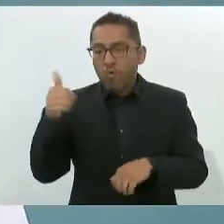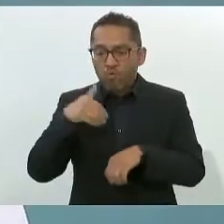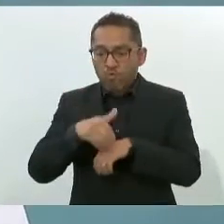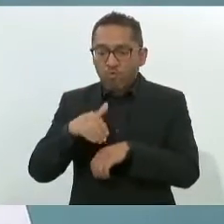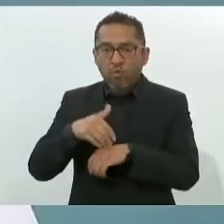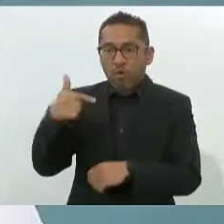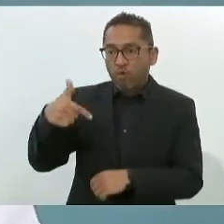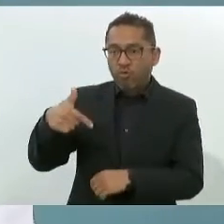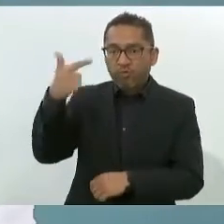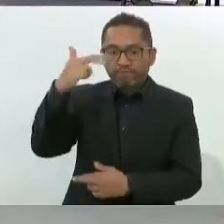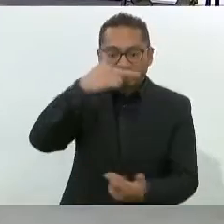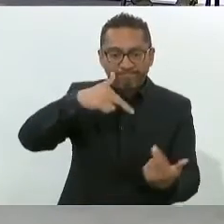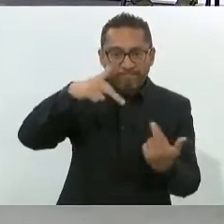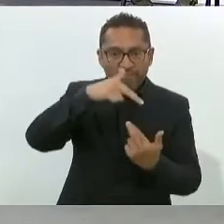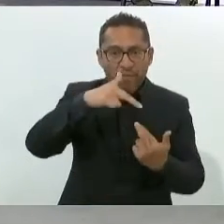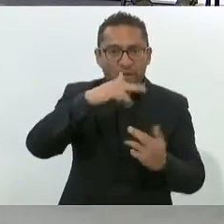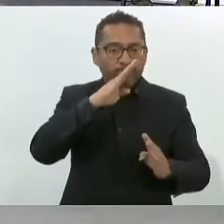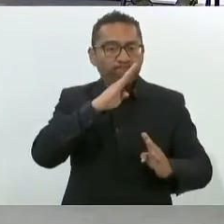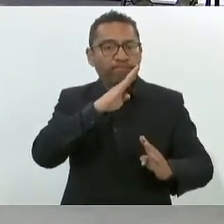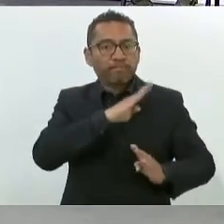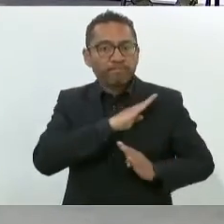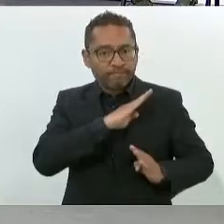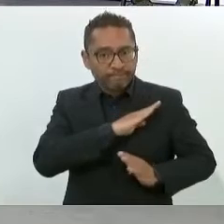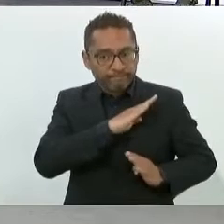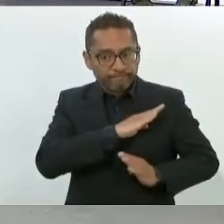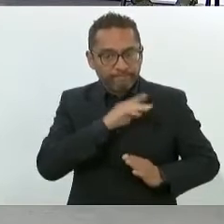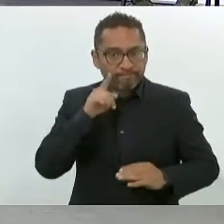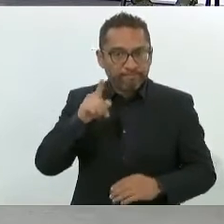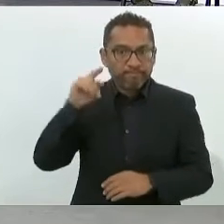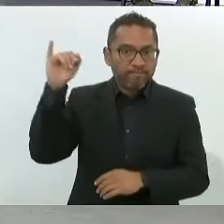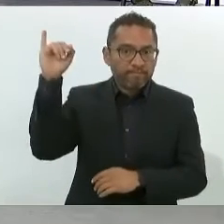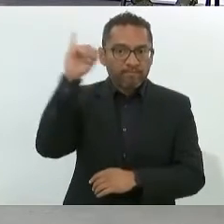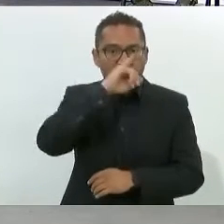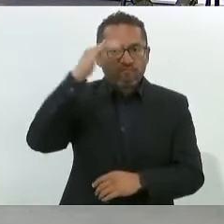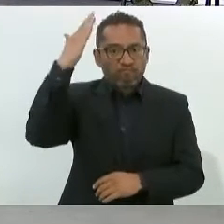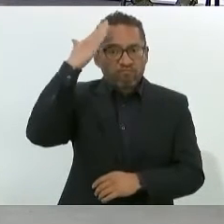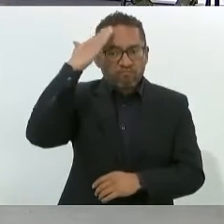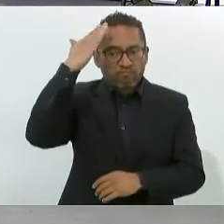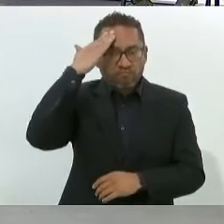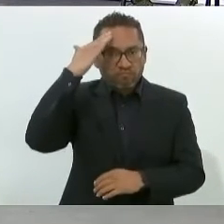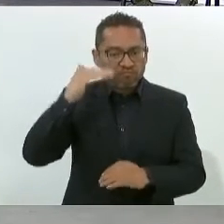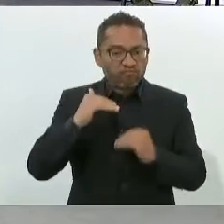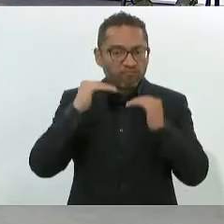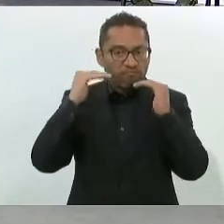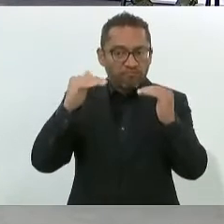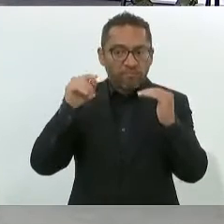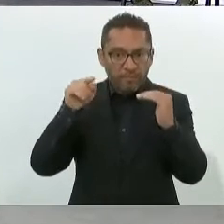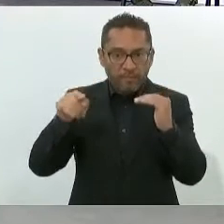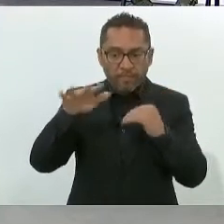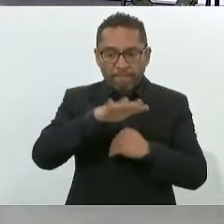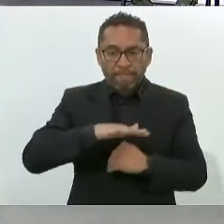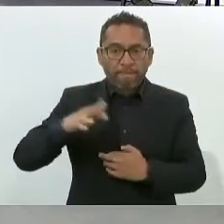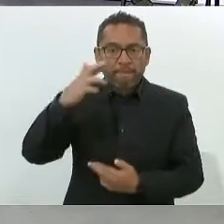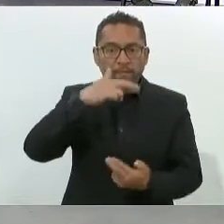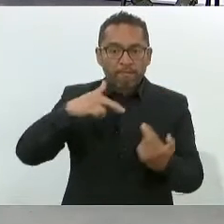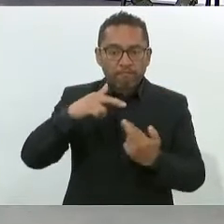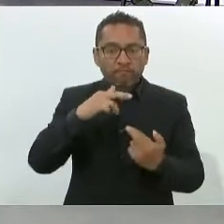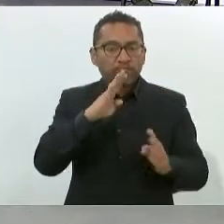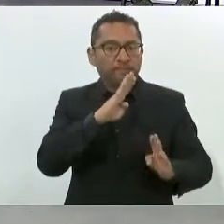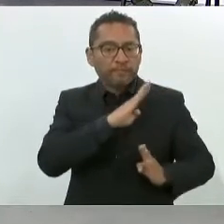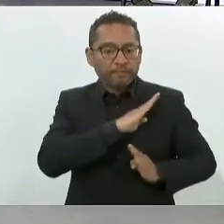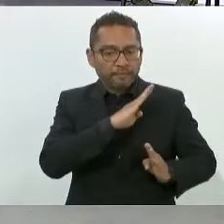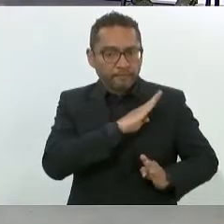A mi querido amigo, el Comandante de la Veintiuna Zona Militar, el General Sergio Armando Barrera.